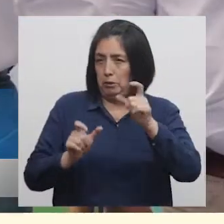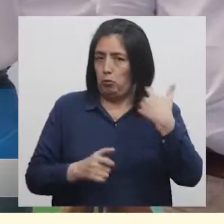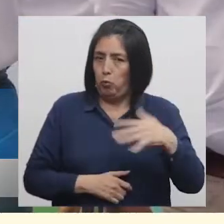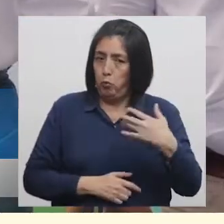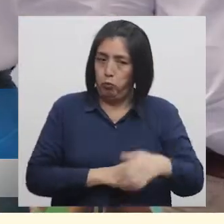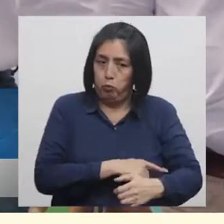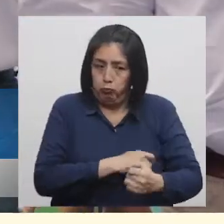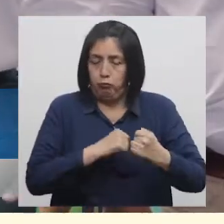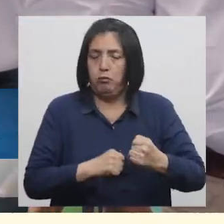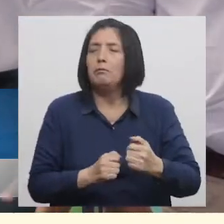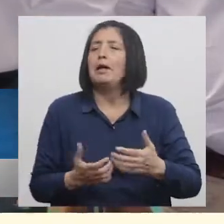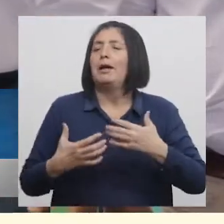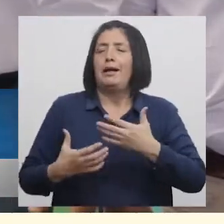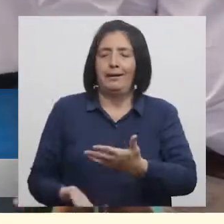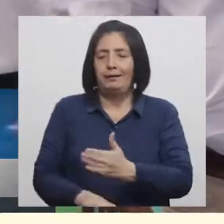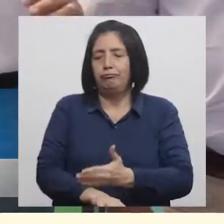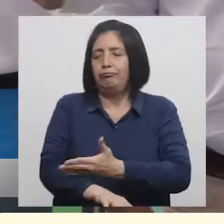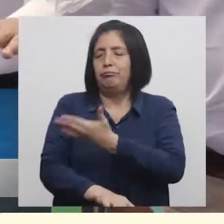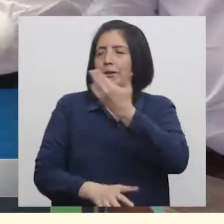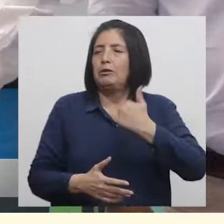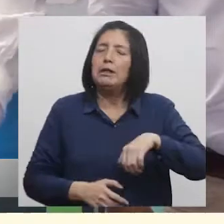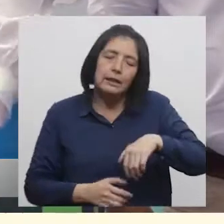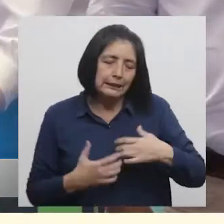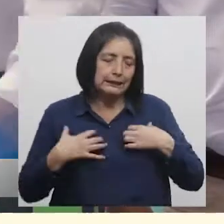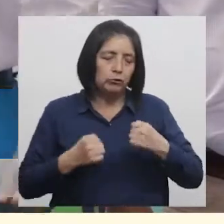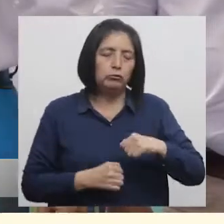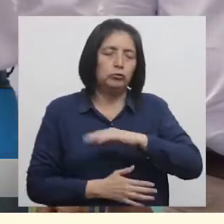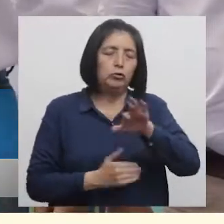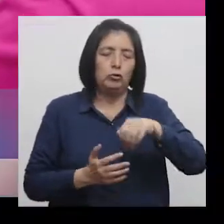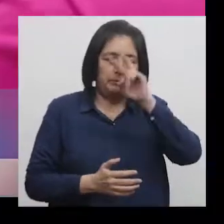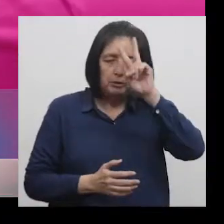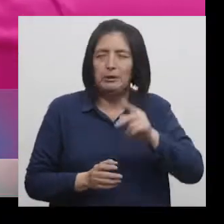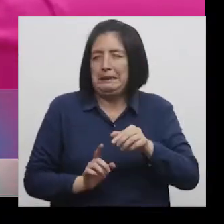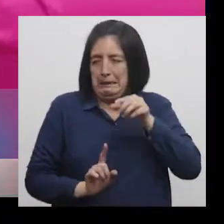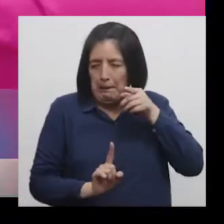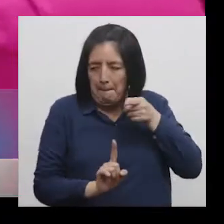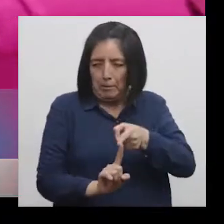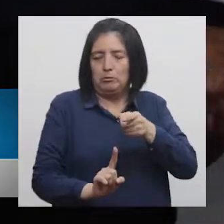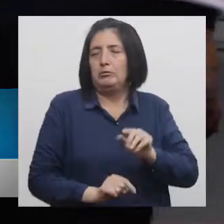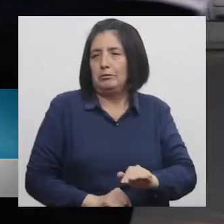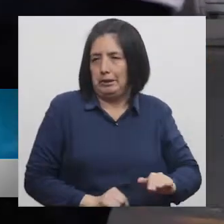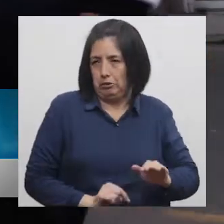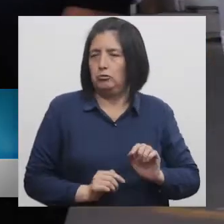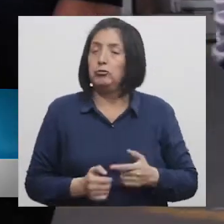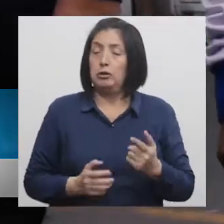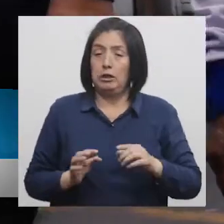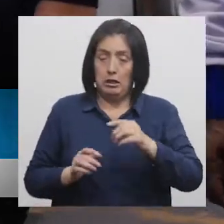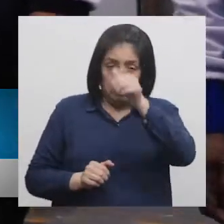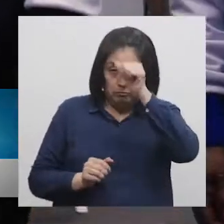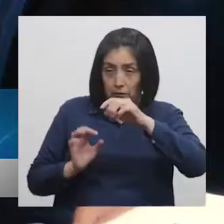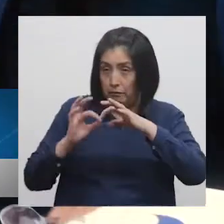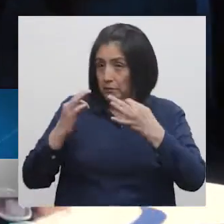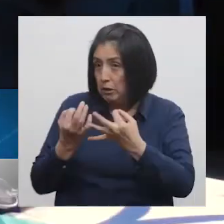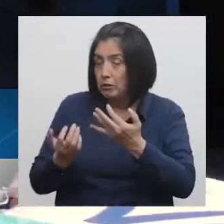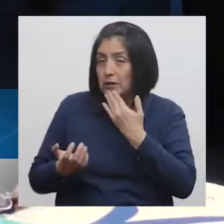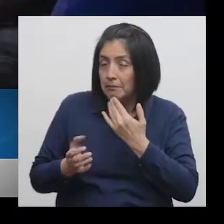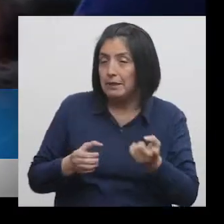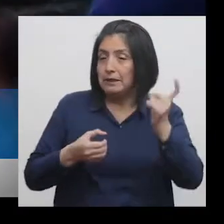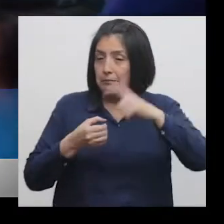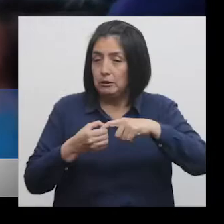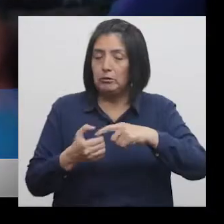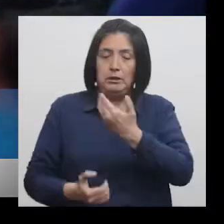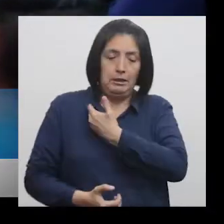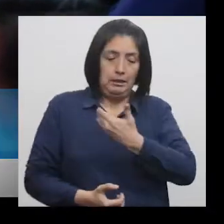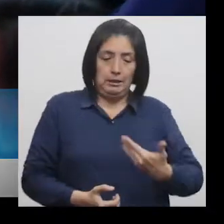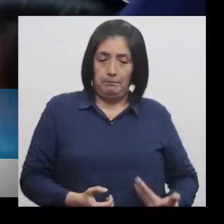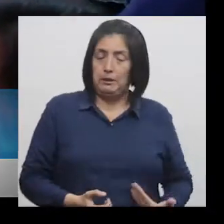grande para mejorar la salud de todos los peruanos Principalmente de los más pequeños El domingo familiar de la salud contó con la participación del presidente